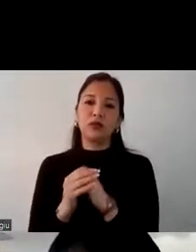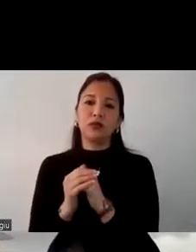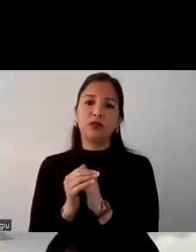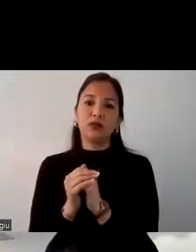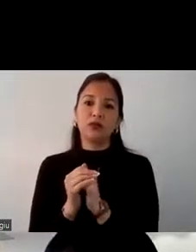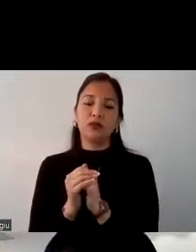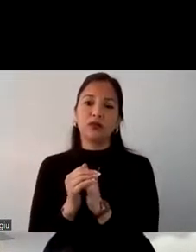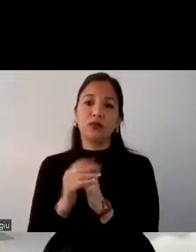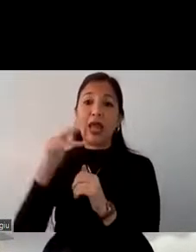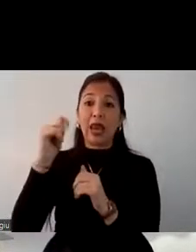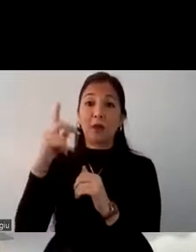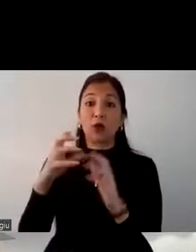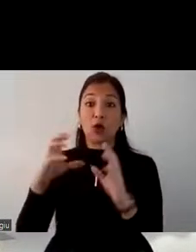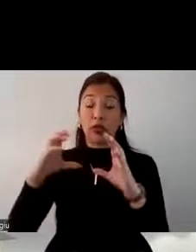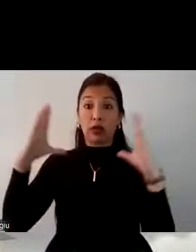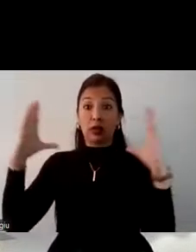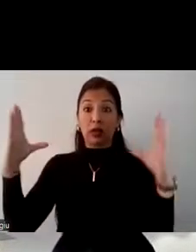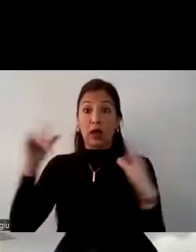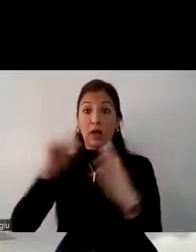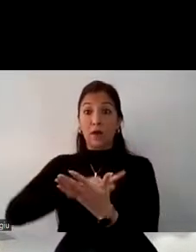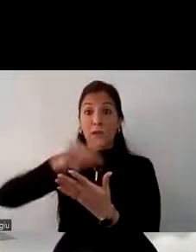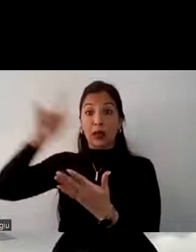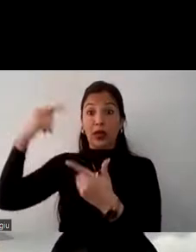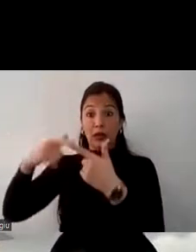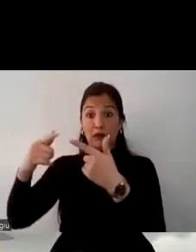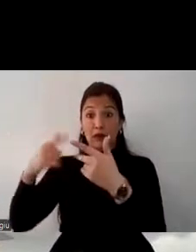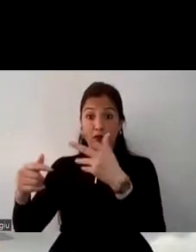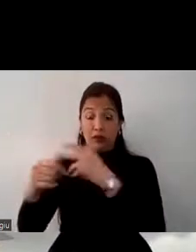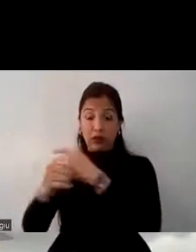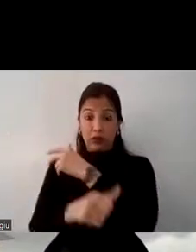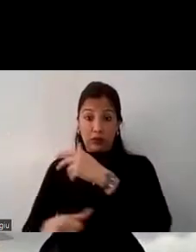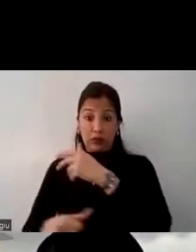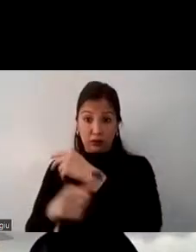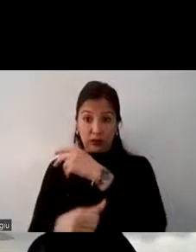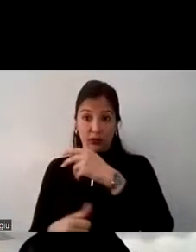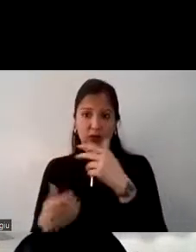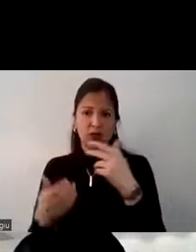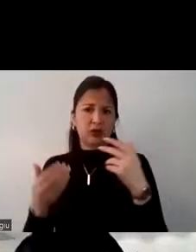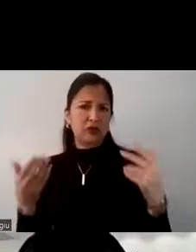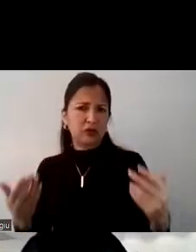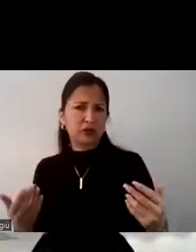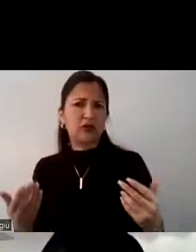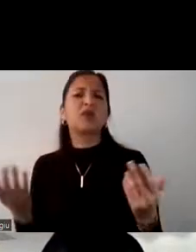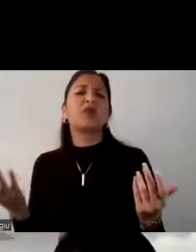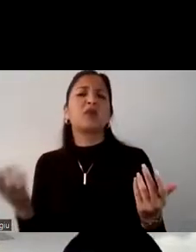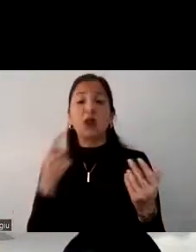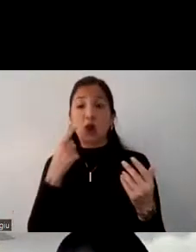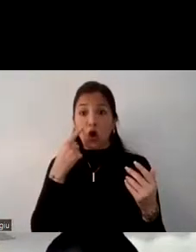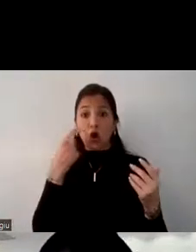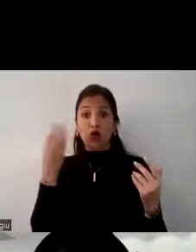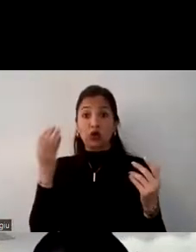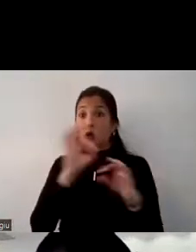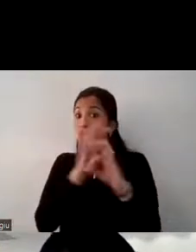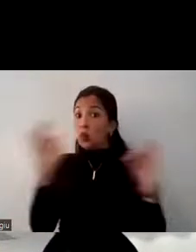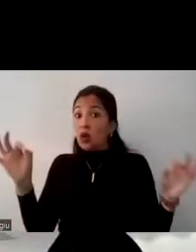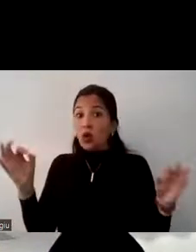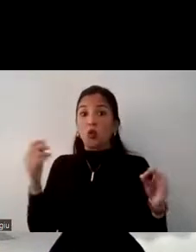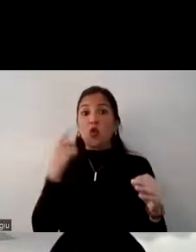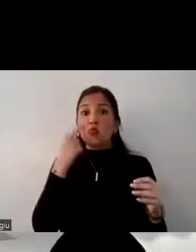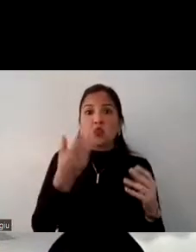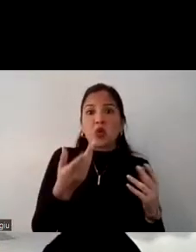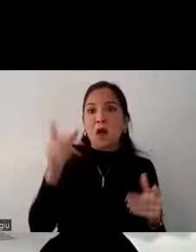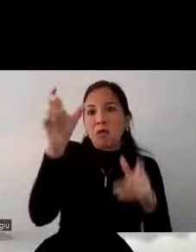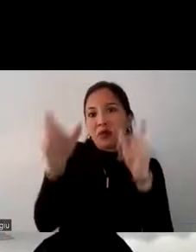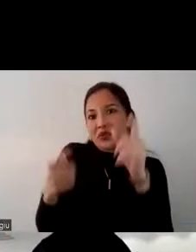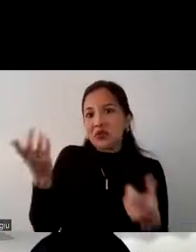elementos a destacar en los viajes internacionales el viajar al extranjero es sinónimo de conocer nuevas culturas lugares personas